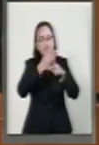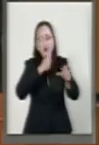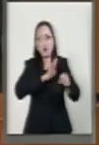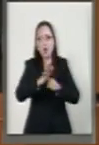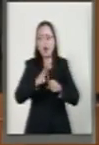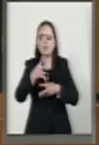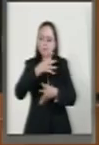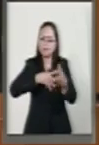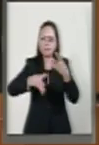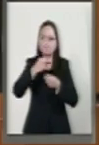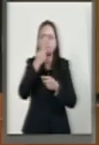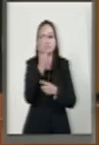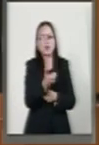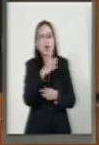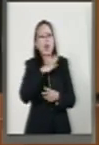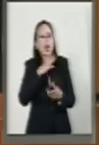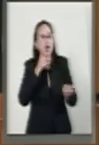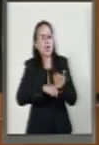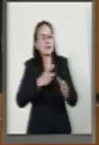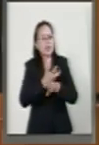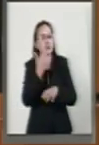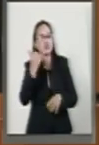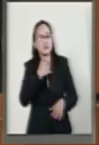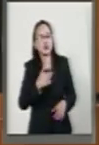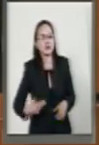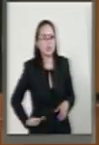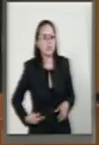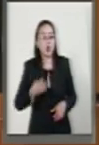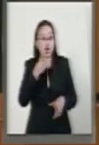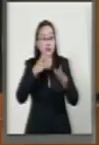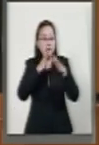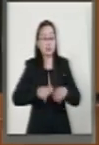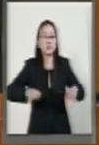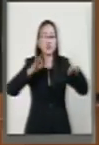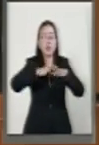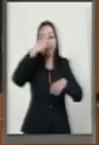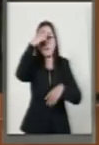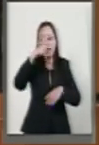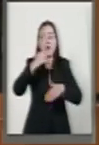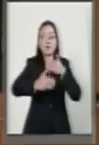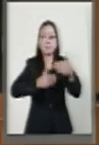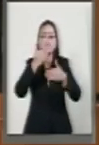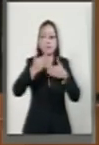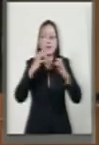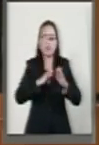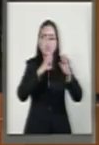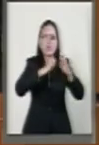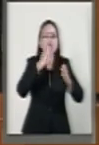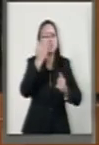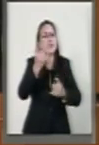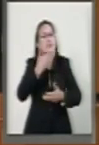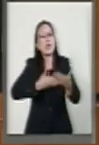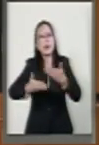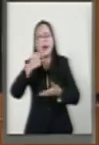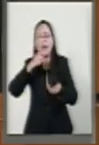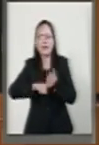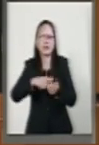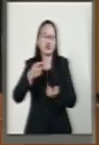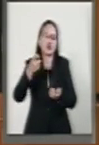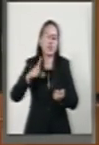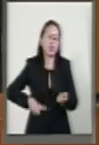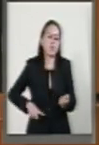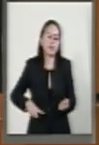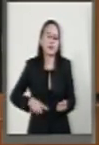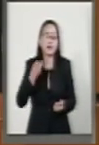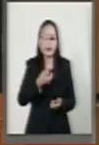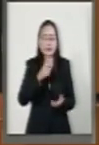financiamiento del que se hace en los estados y municipios como un medio importante para el desarrollo de la infraestructura y obra pública. Y es por ello que